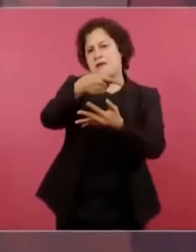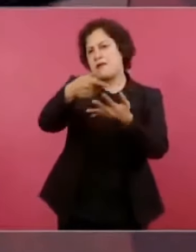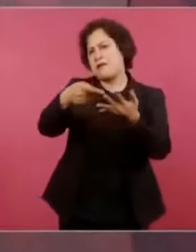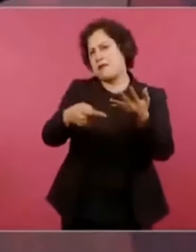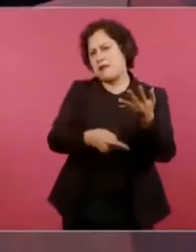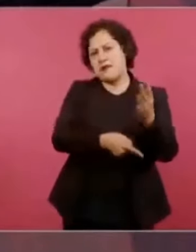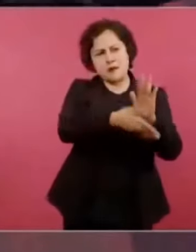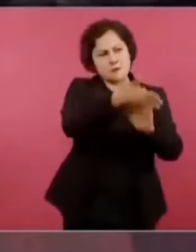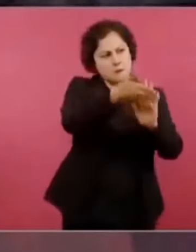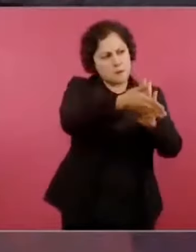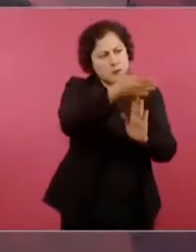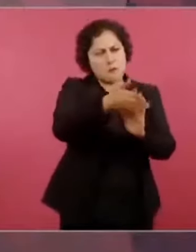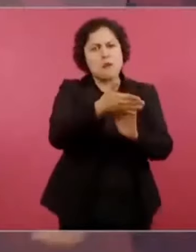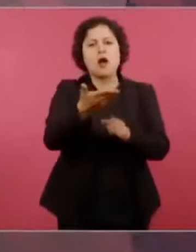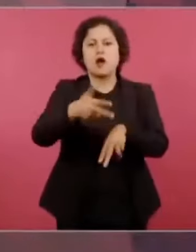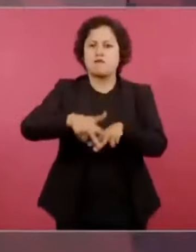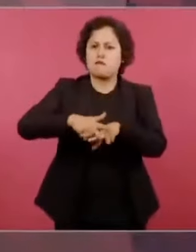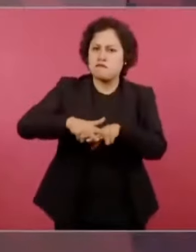ferrocarril,